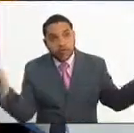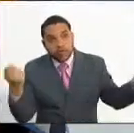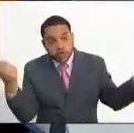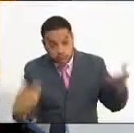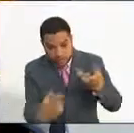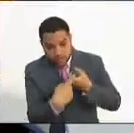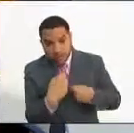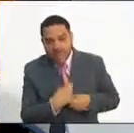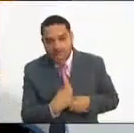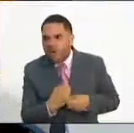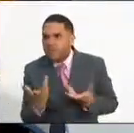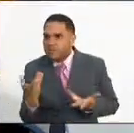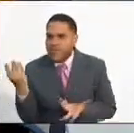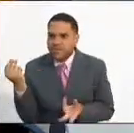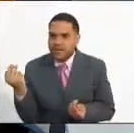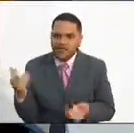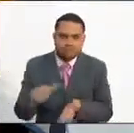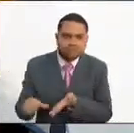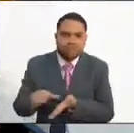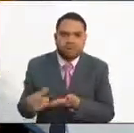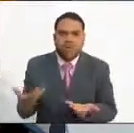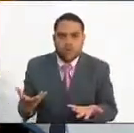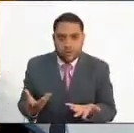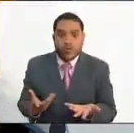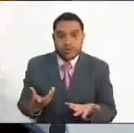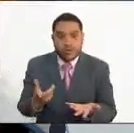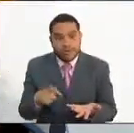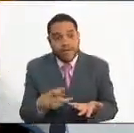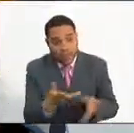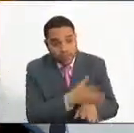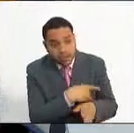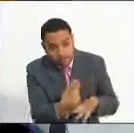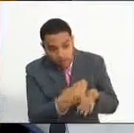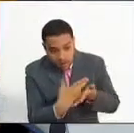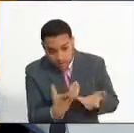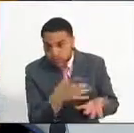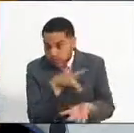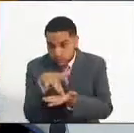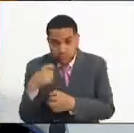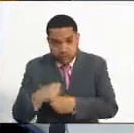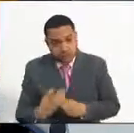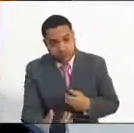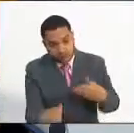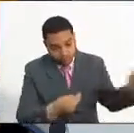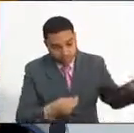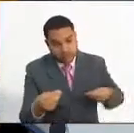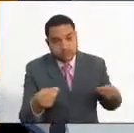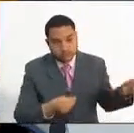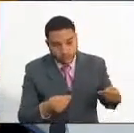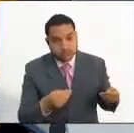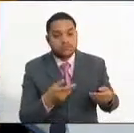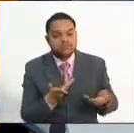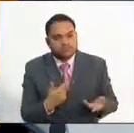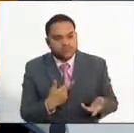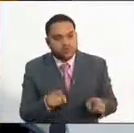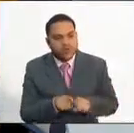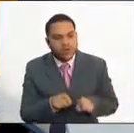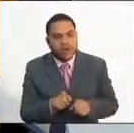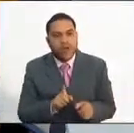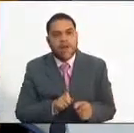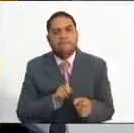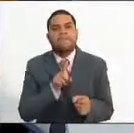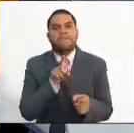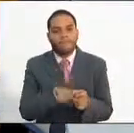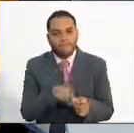convocatorias. Esta ley señala que se debe cobrar a los participantes un número de identificación personal, conocido